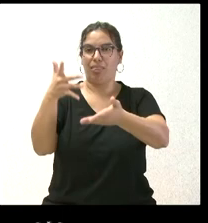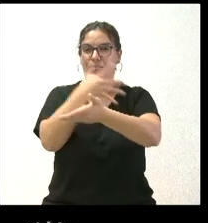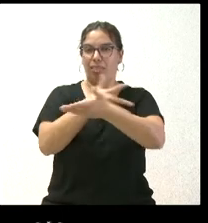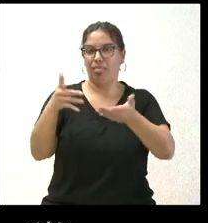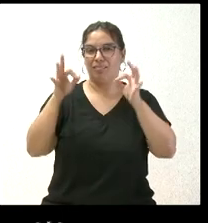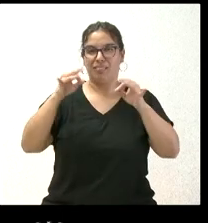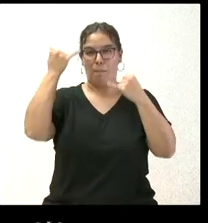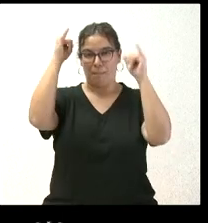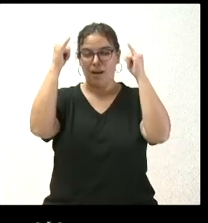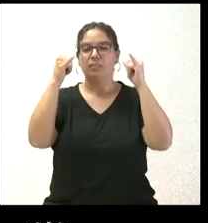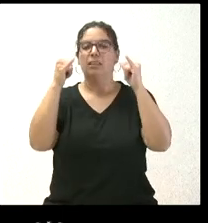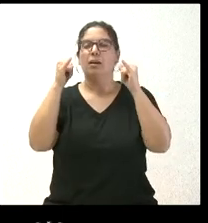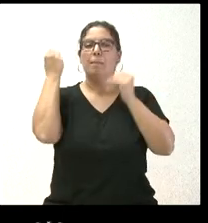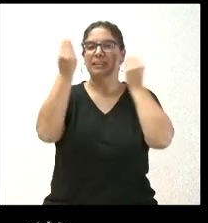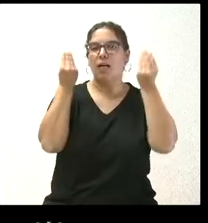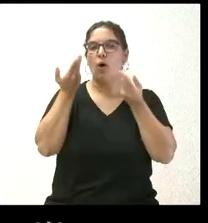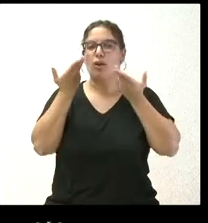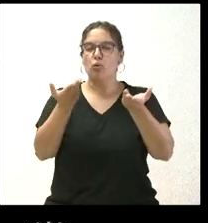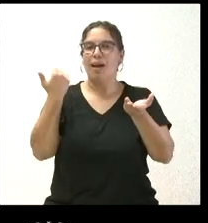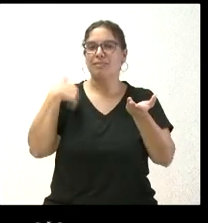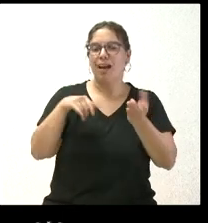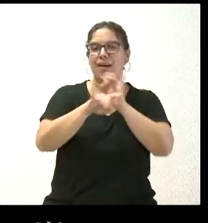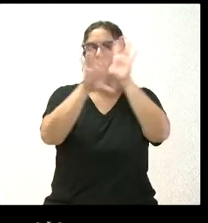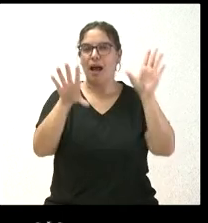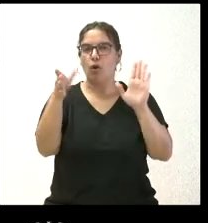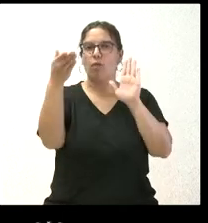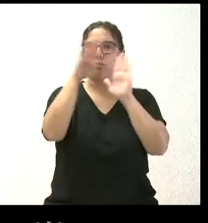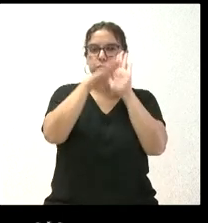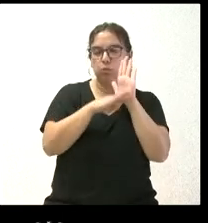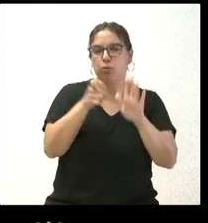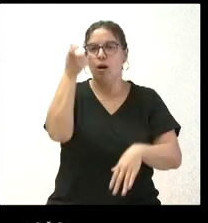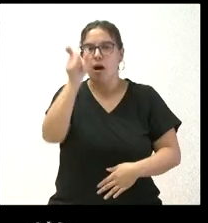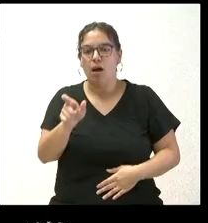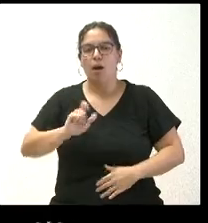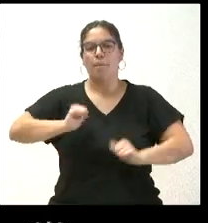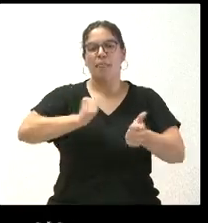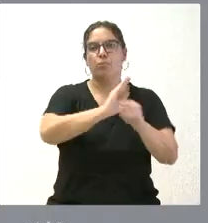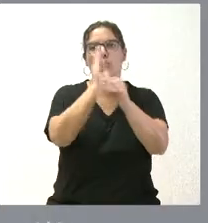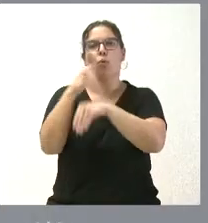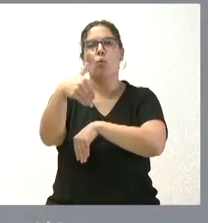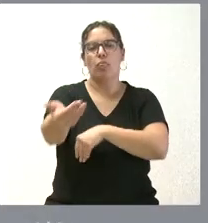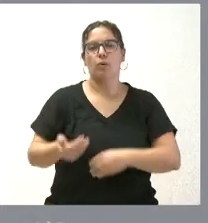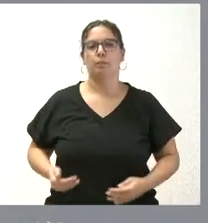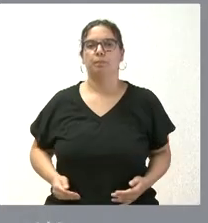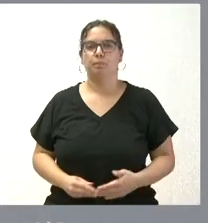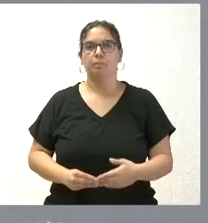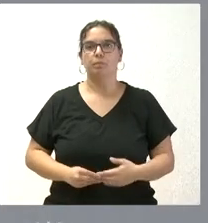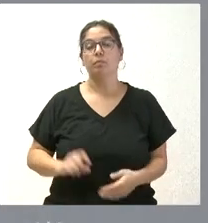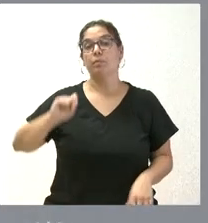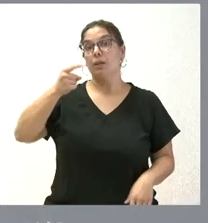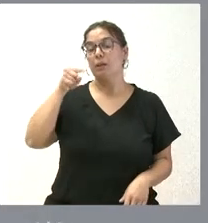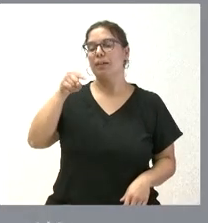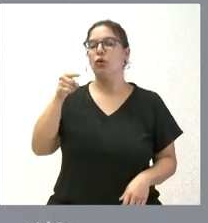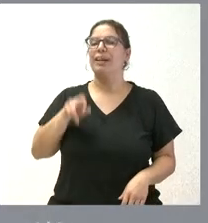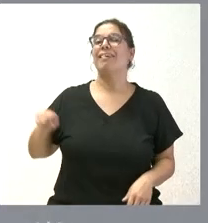ayudas? No sé si están concretadas esas ayudas. ¿Qué cuantías serían y cuándo se podrían empezar a recibir? Bueno, lo primero de todo es seguir